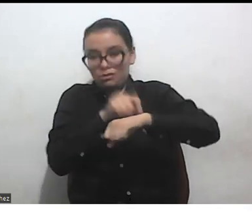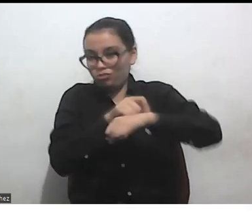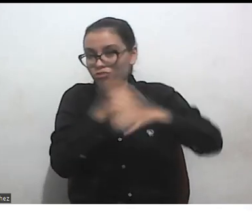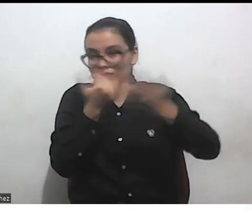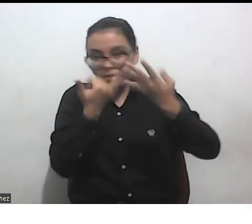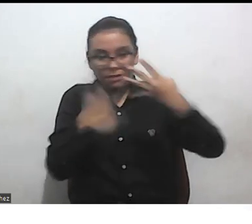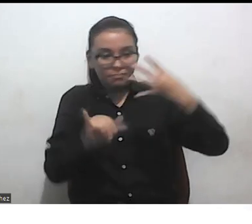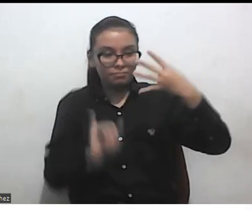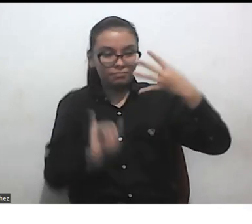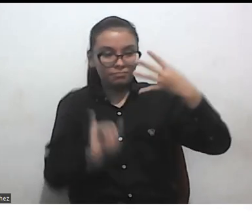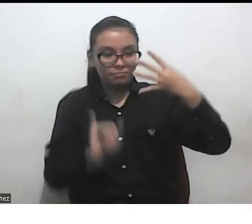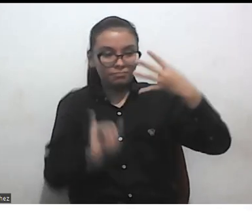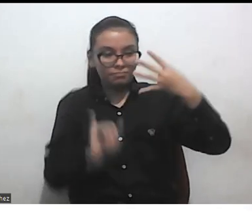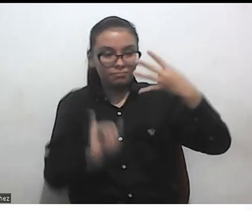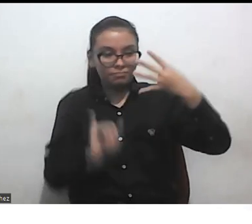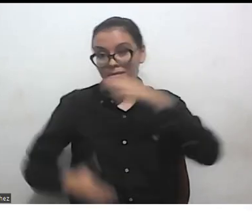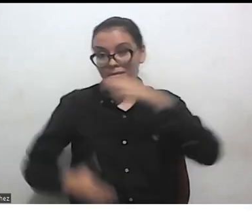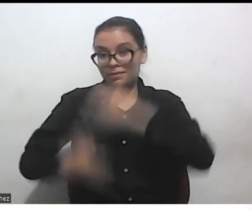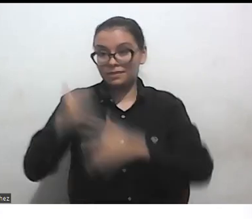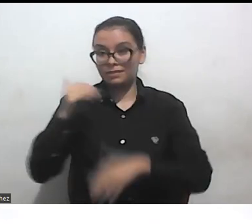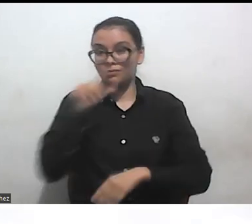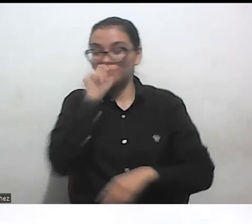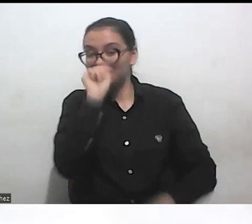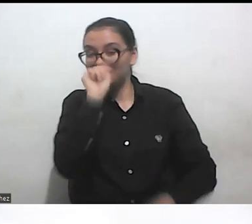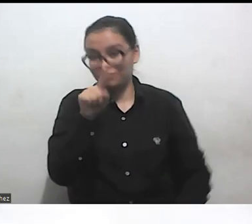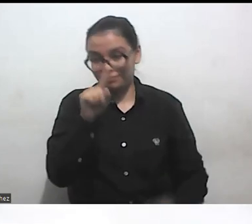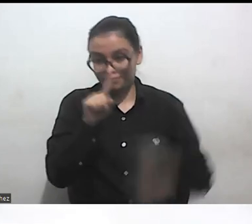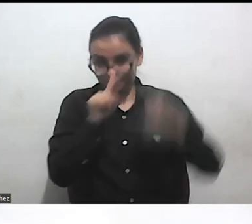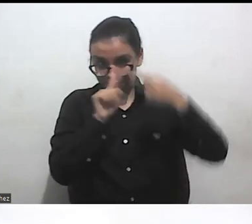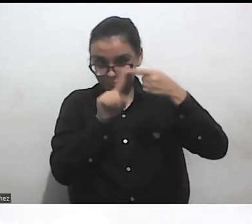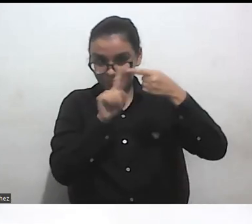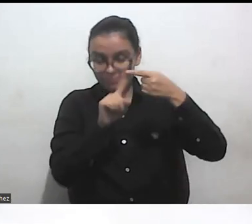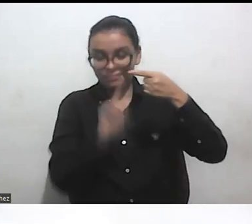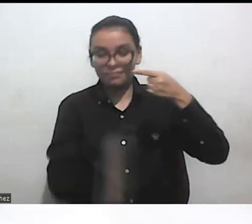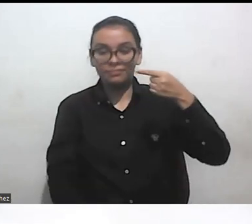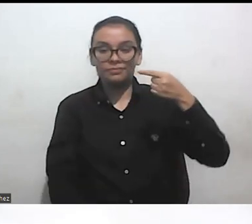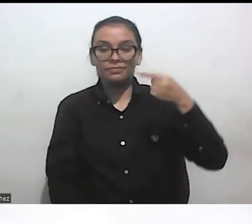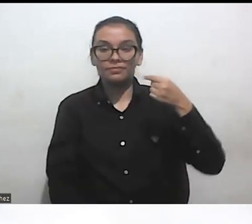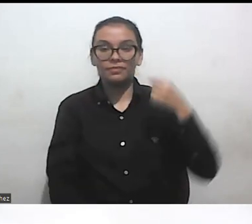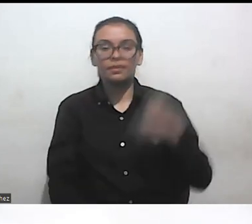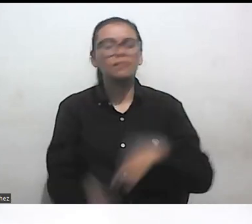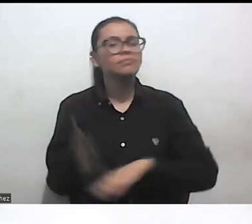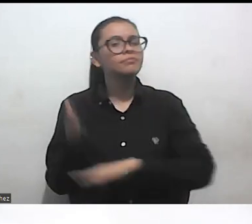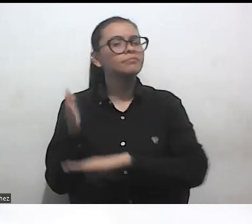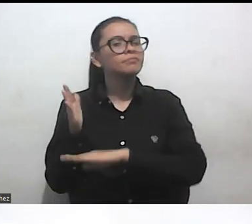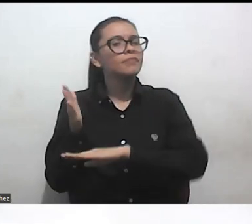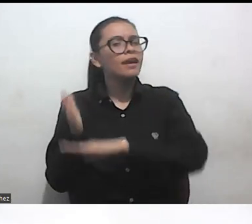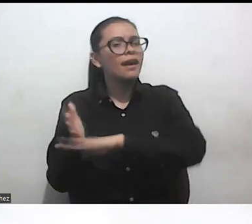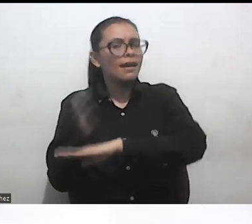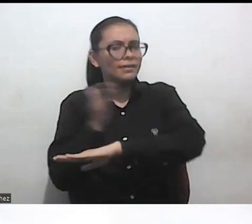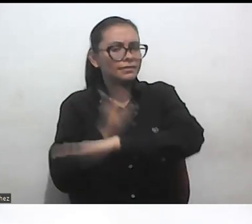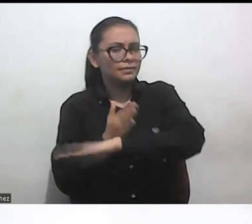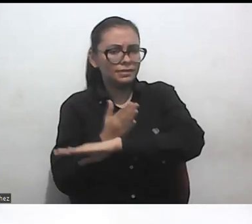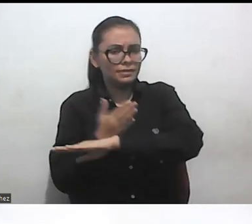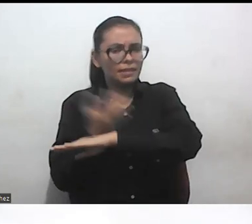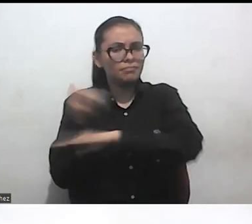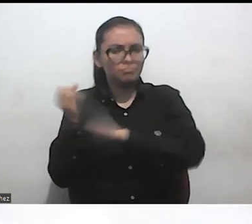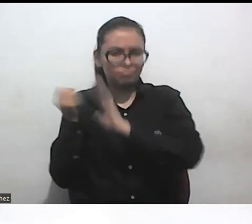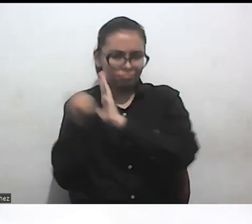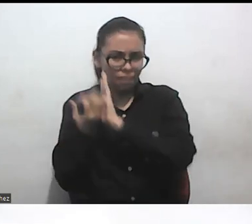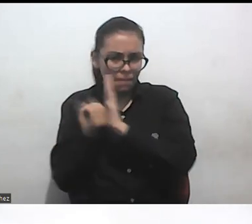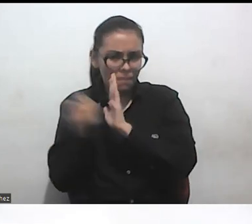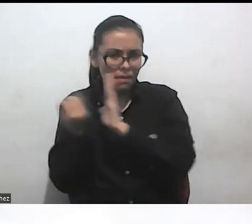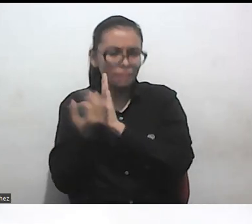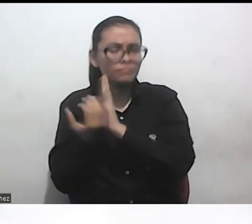Entonces, iniciemos con nuestra primera pregunta. Antes de su presentación, profes, mencionaba que